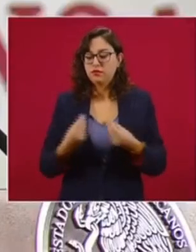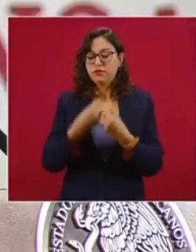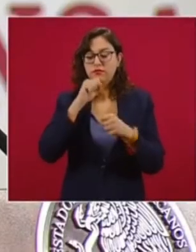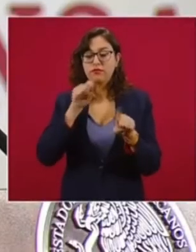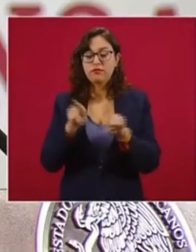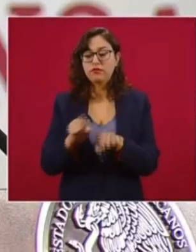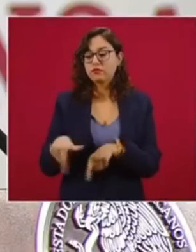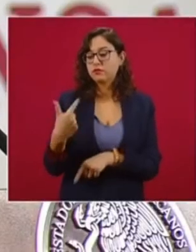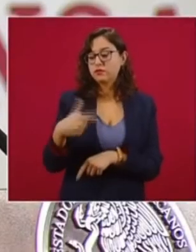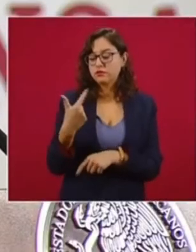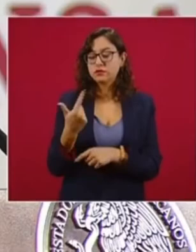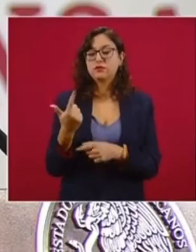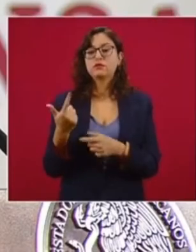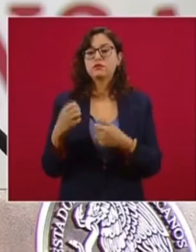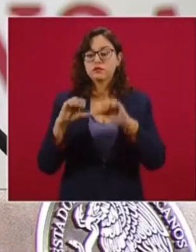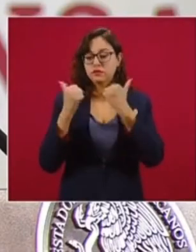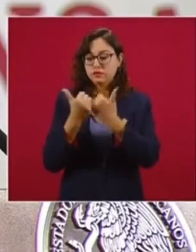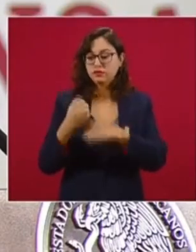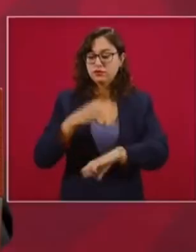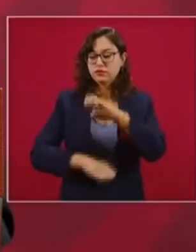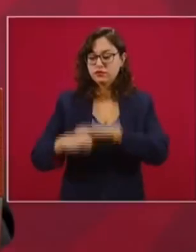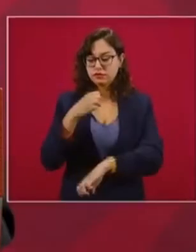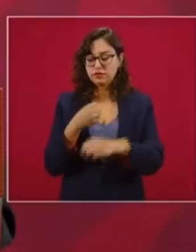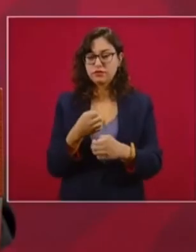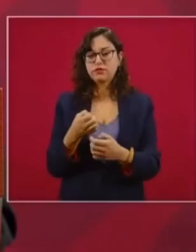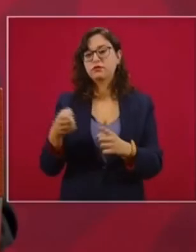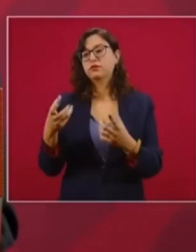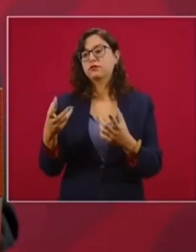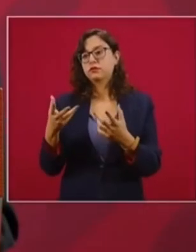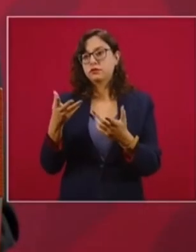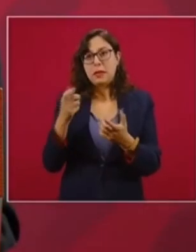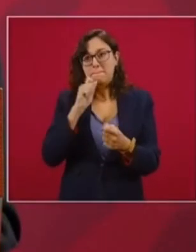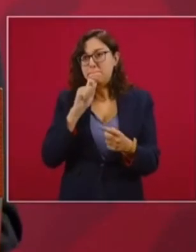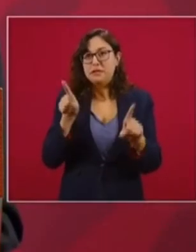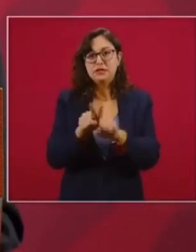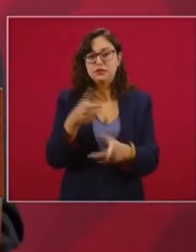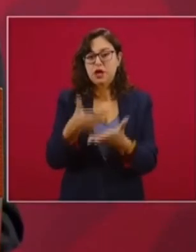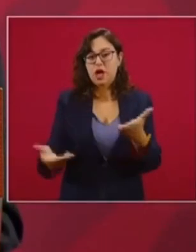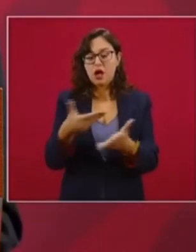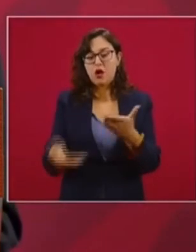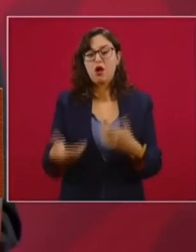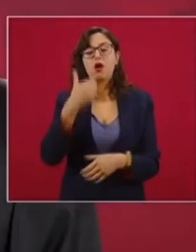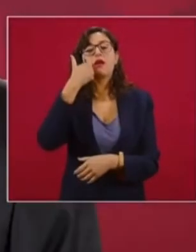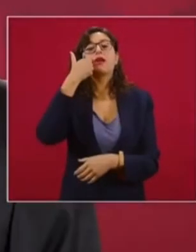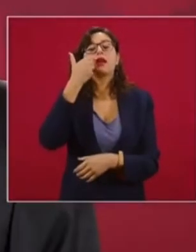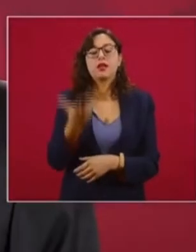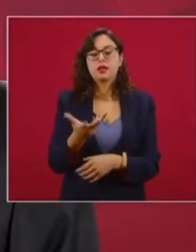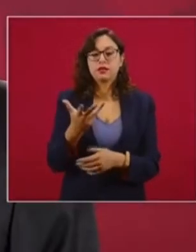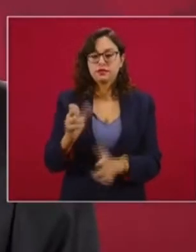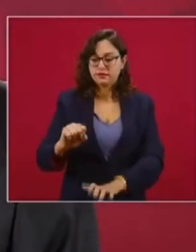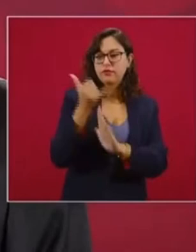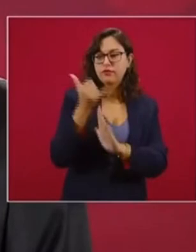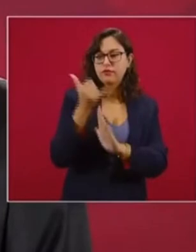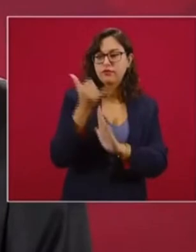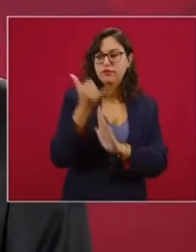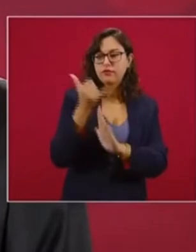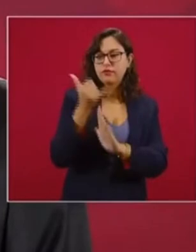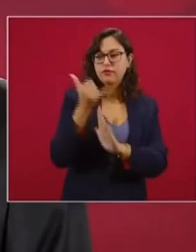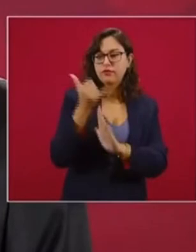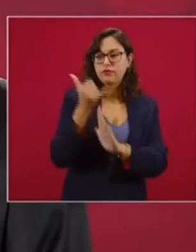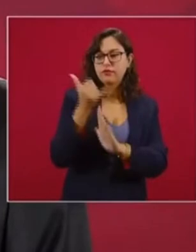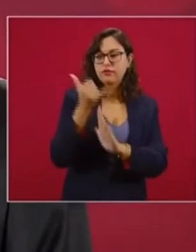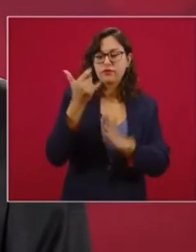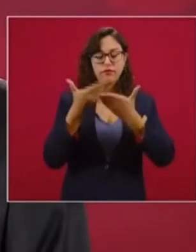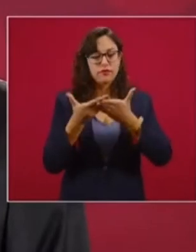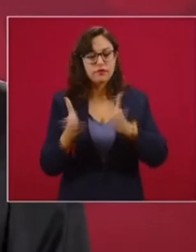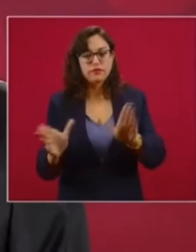comprometernos a promover una serie de acciones y buscar financiar proyectos de infraestructura pública en donde la